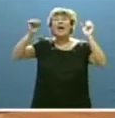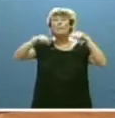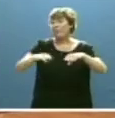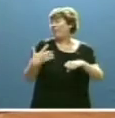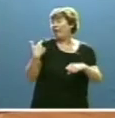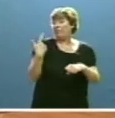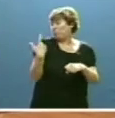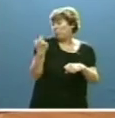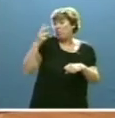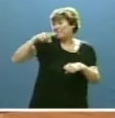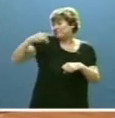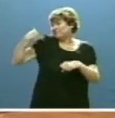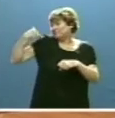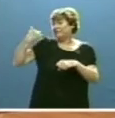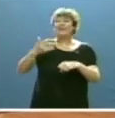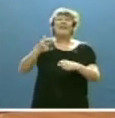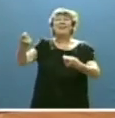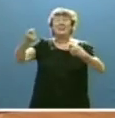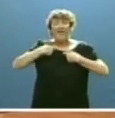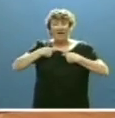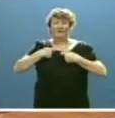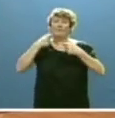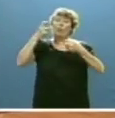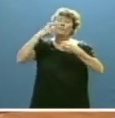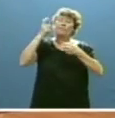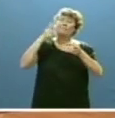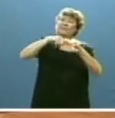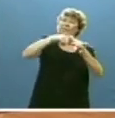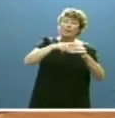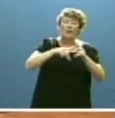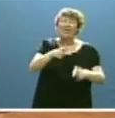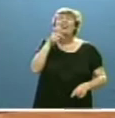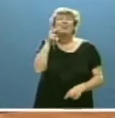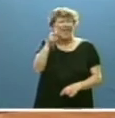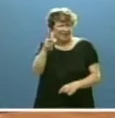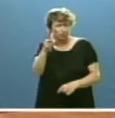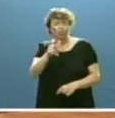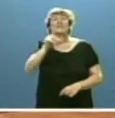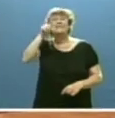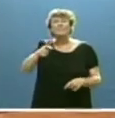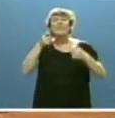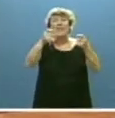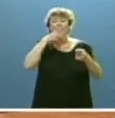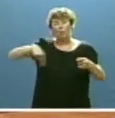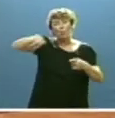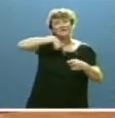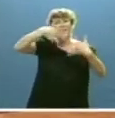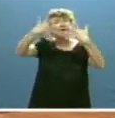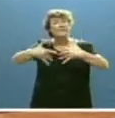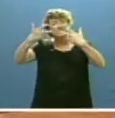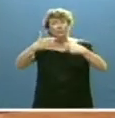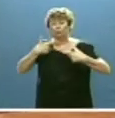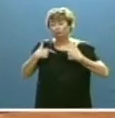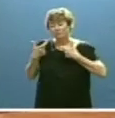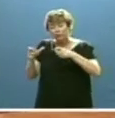solo unos meses, además de otorgar a la participación rango de derecho, establece para nuestra Administración y para nuestro